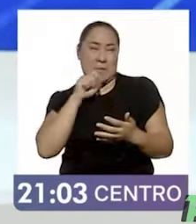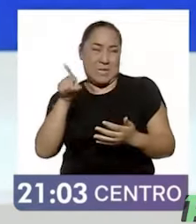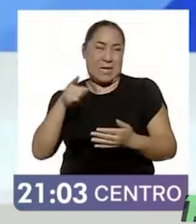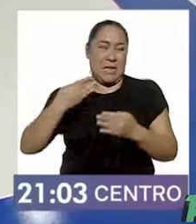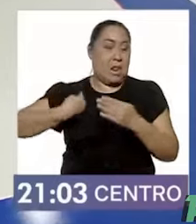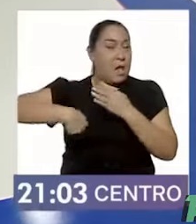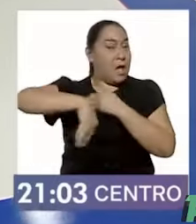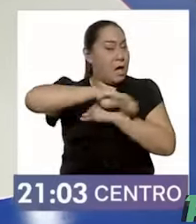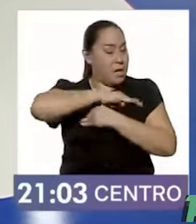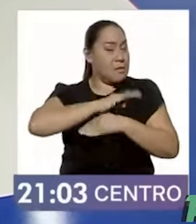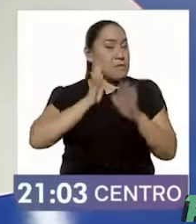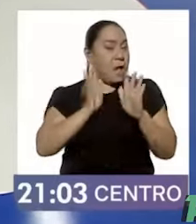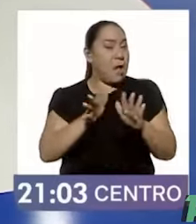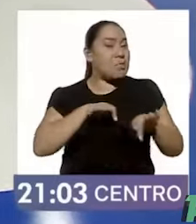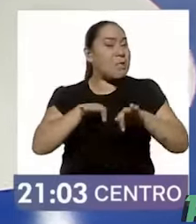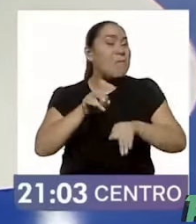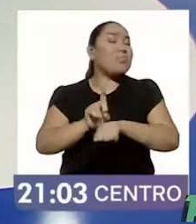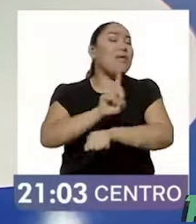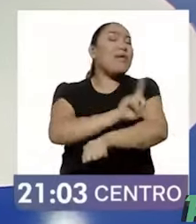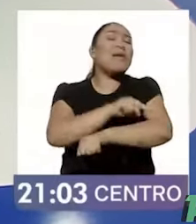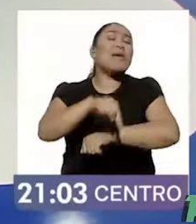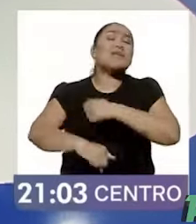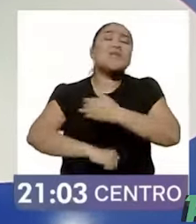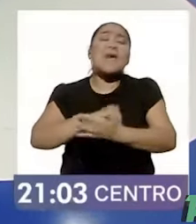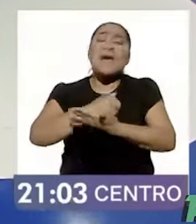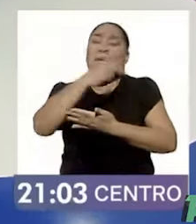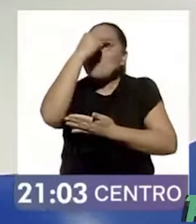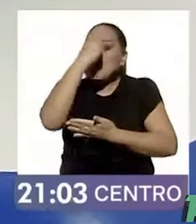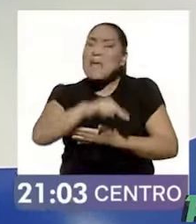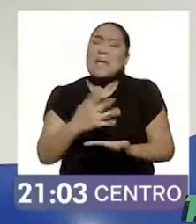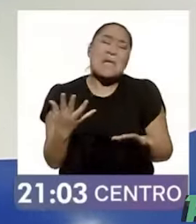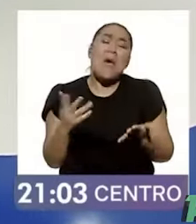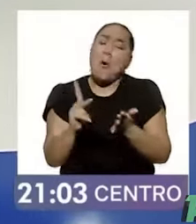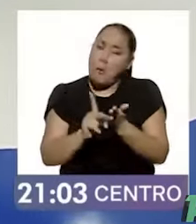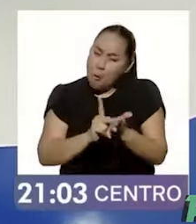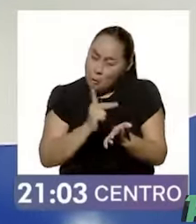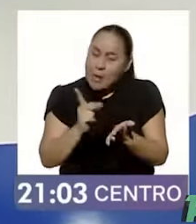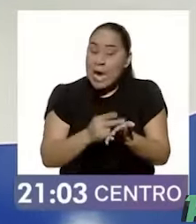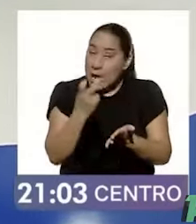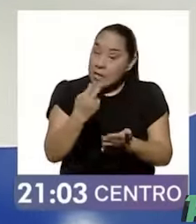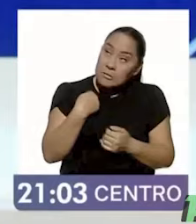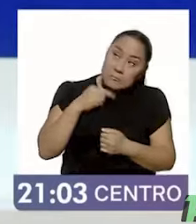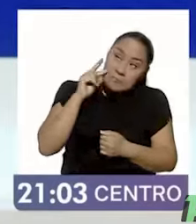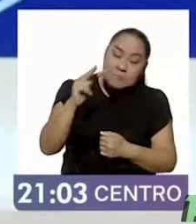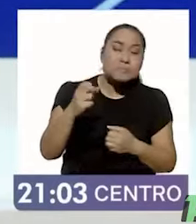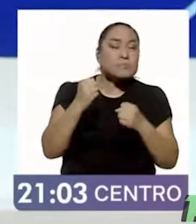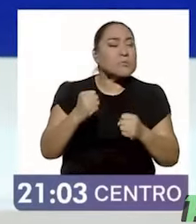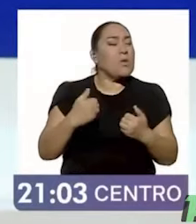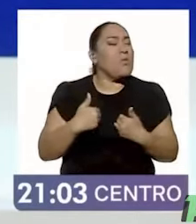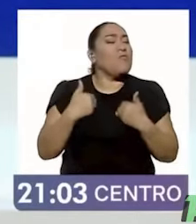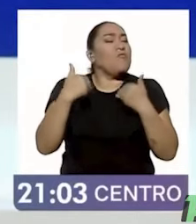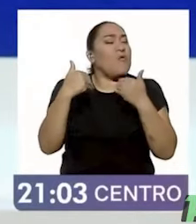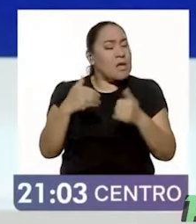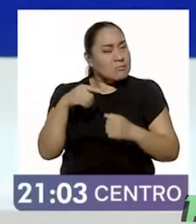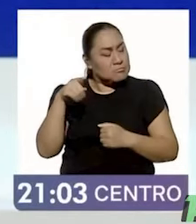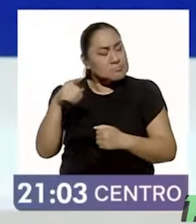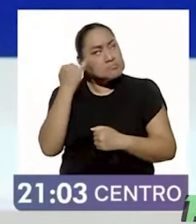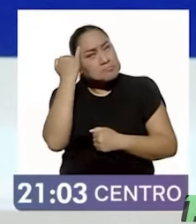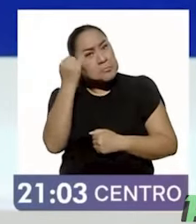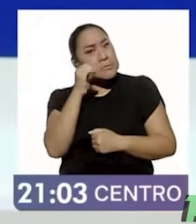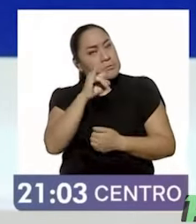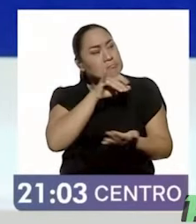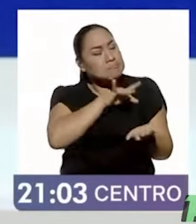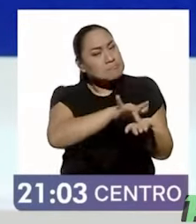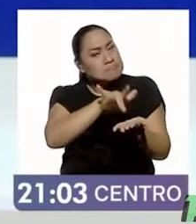Sheinbaum en la Ciudad de México, y por eso podemos tener confianza que sí lo va a implementar